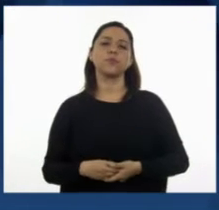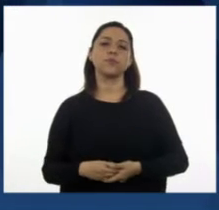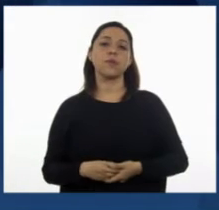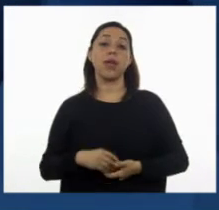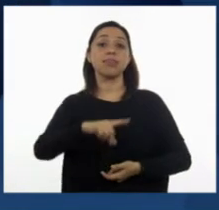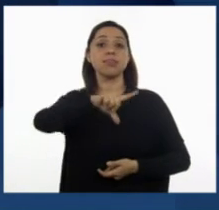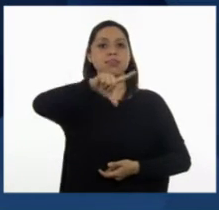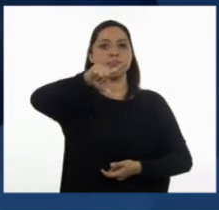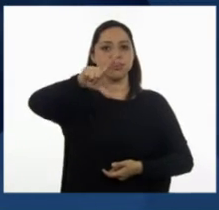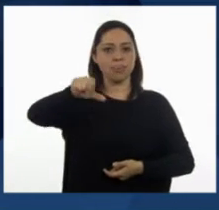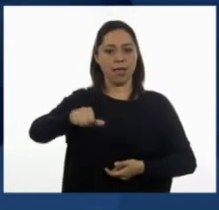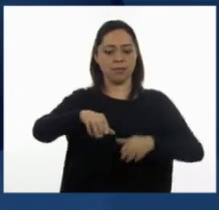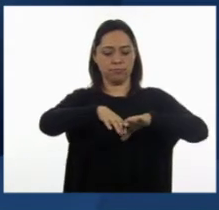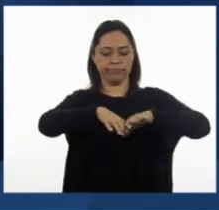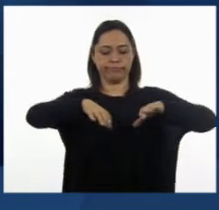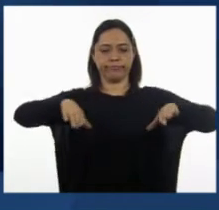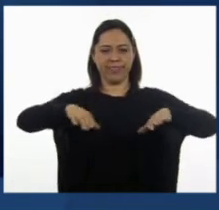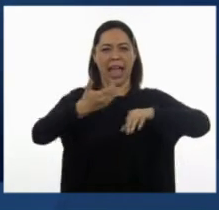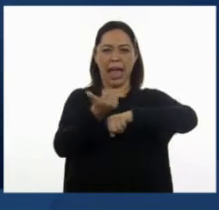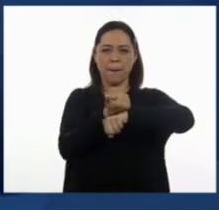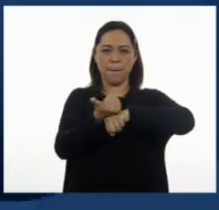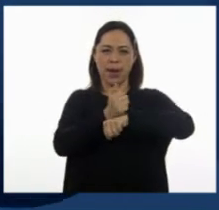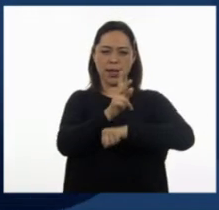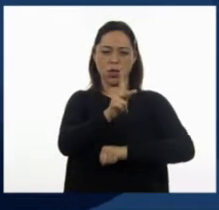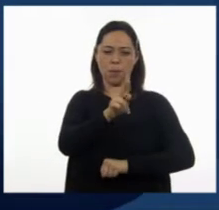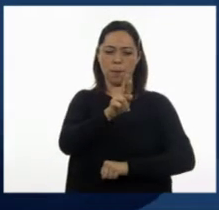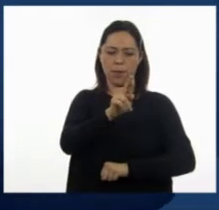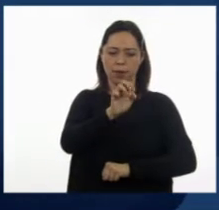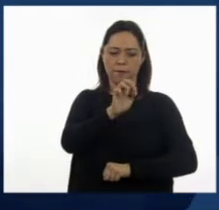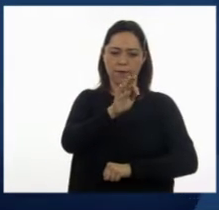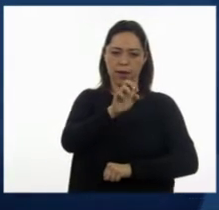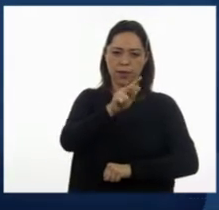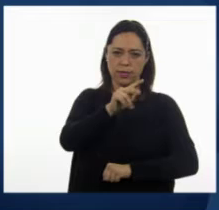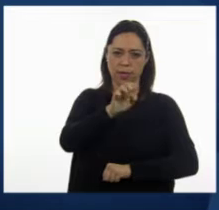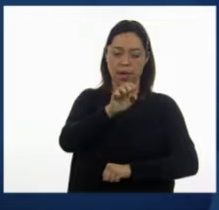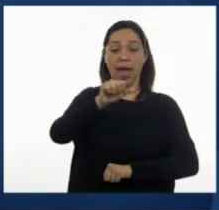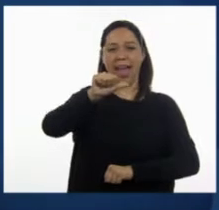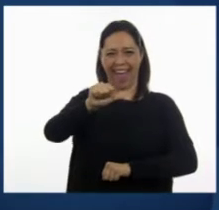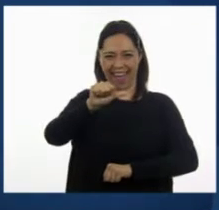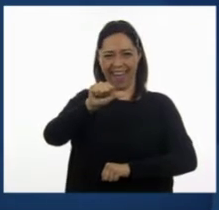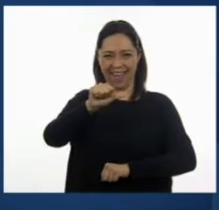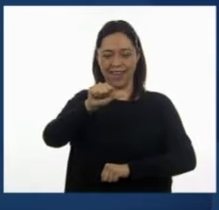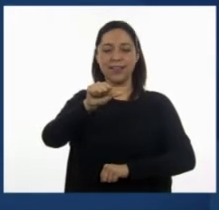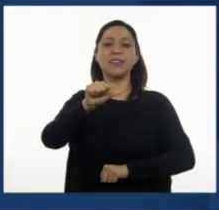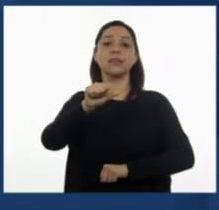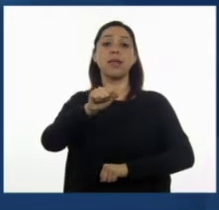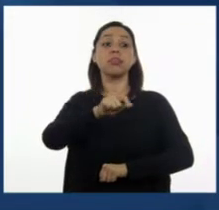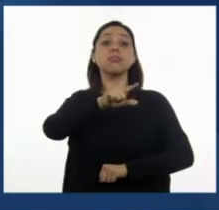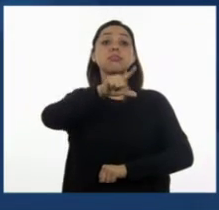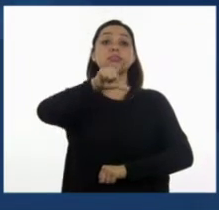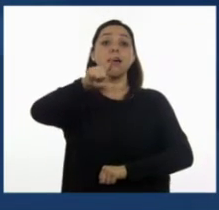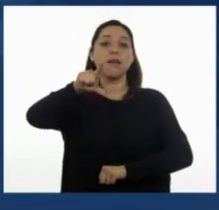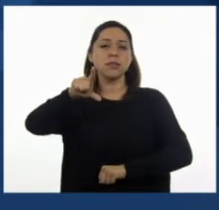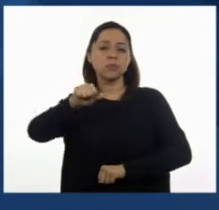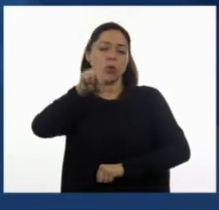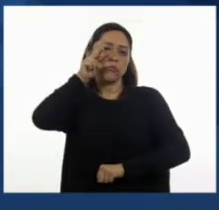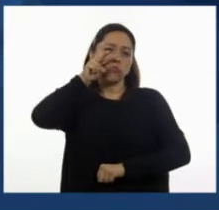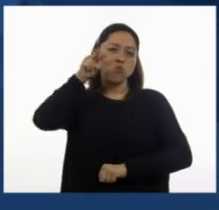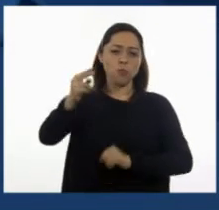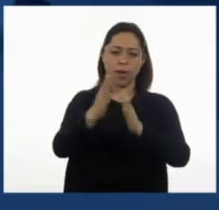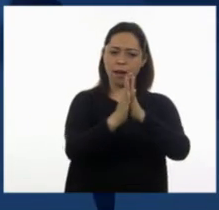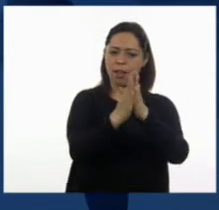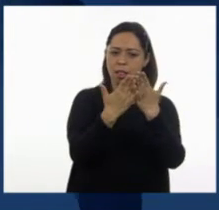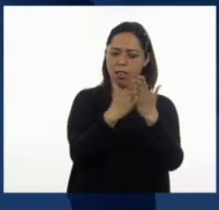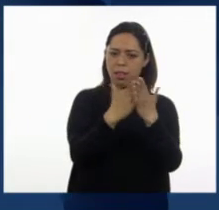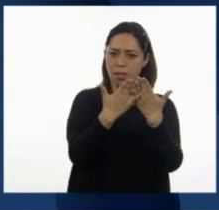la parte de preferente A marcada con amarillo. Sí. Y sin embargo, no sé si tú también aprecias en tu libro y los